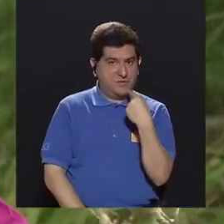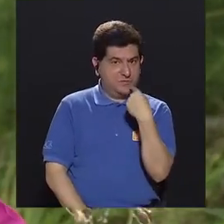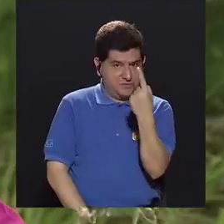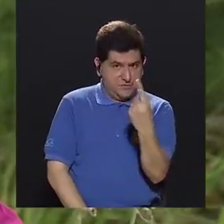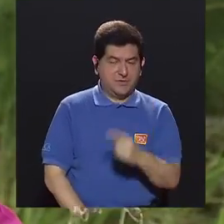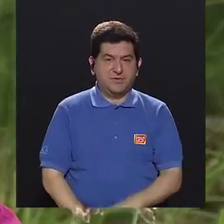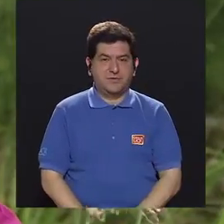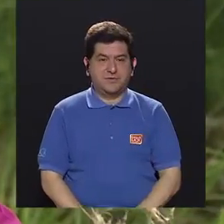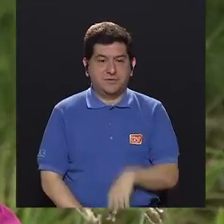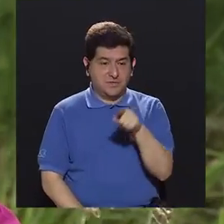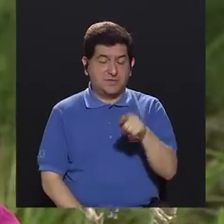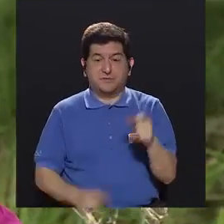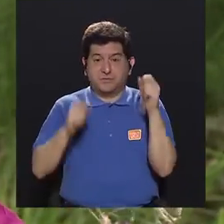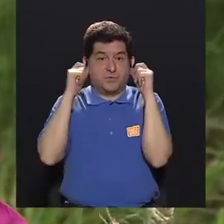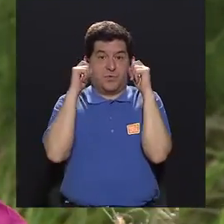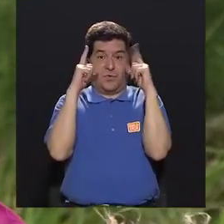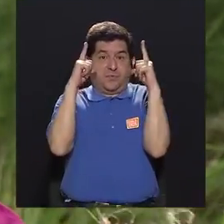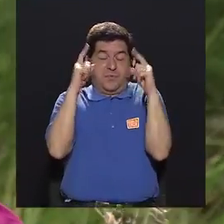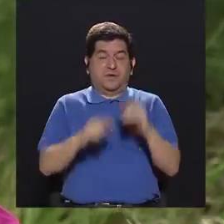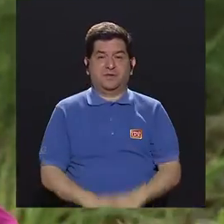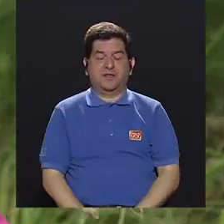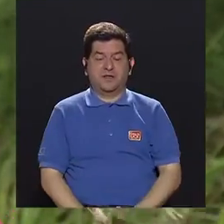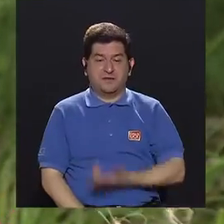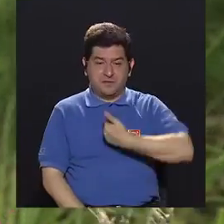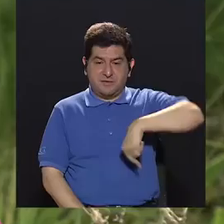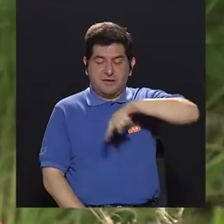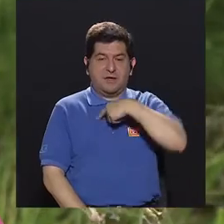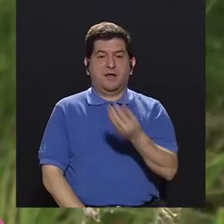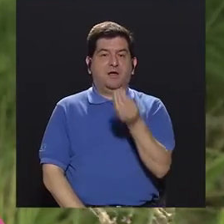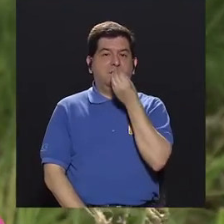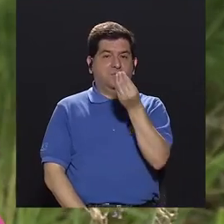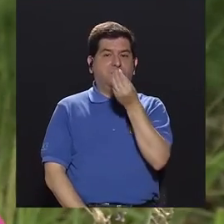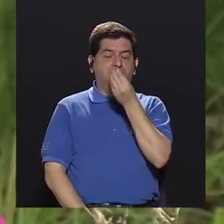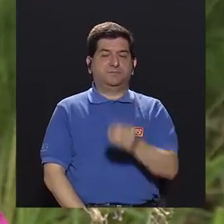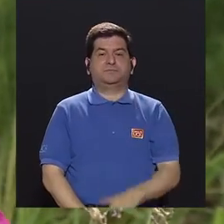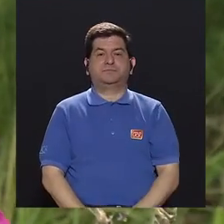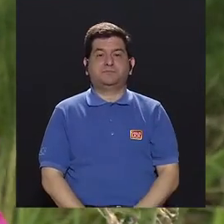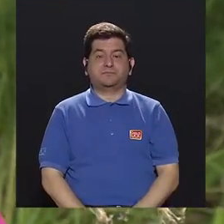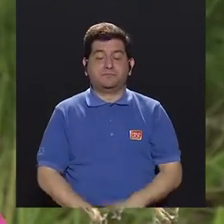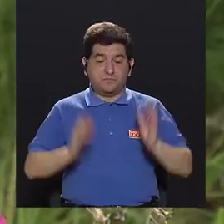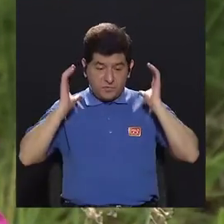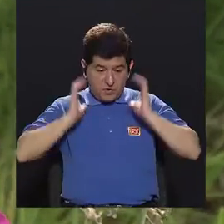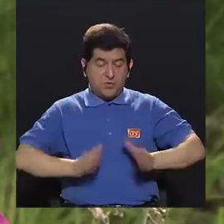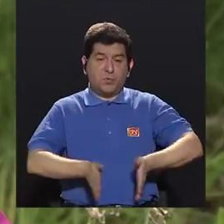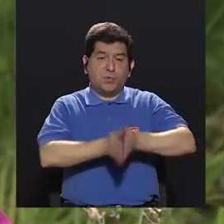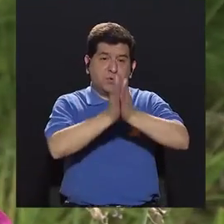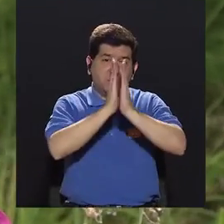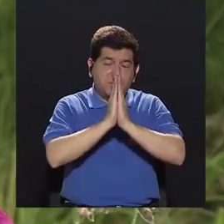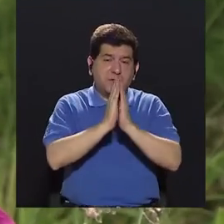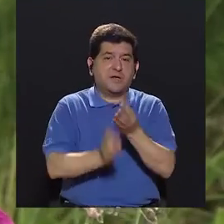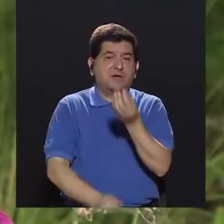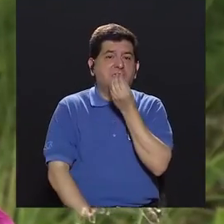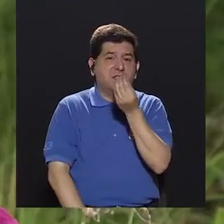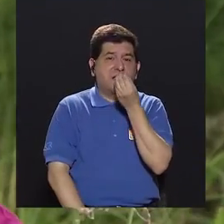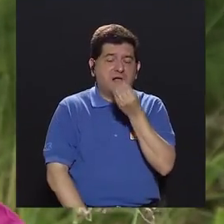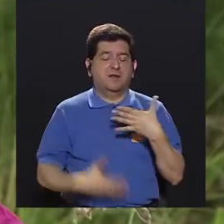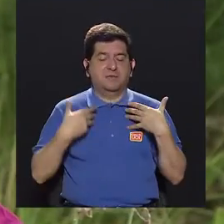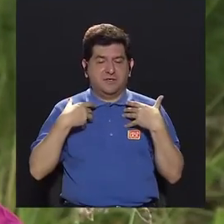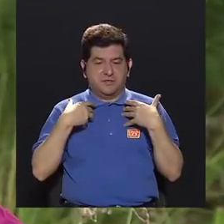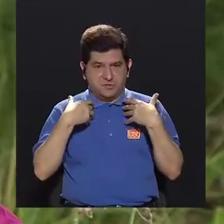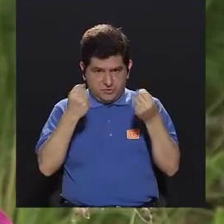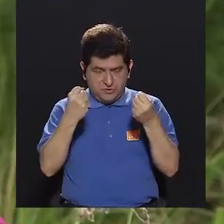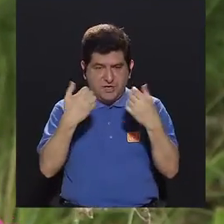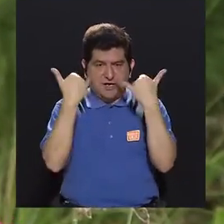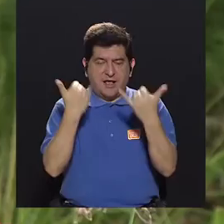esto es impresionante pero hasta para nuestra alimentación cuando nuestro cuerpo nos está pidiendo una alimentación mucho más